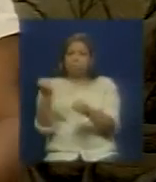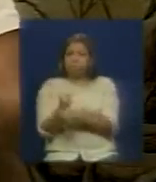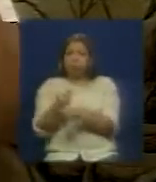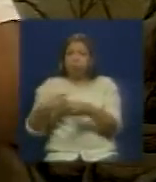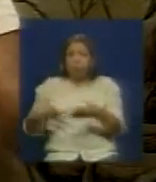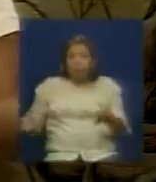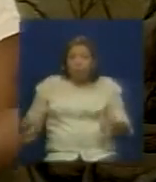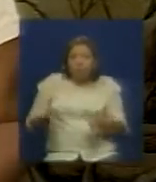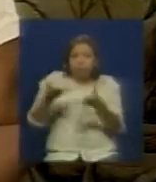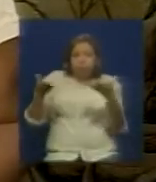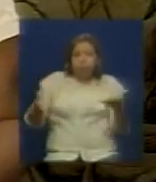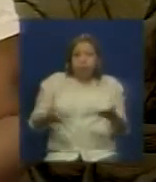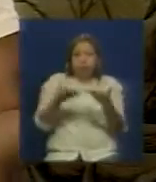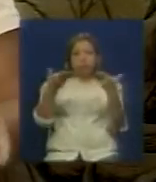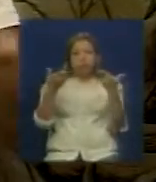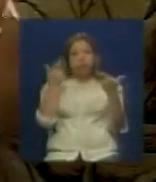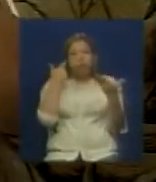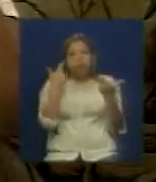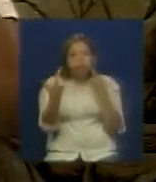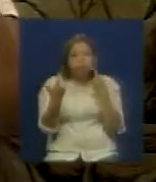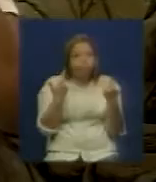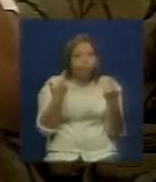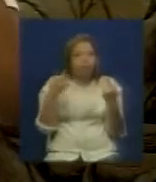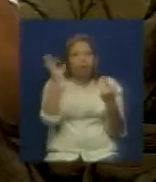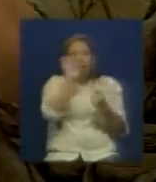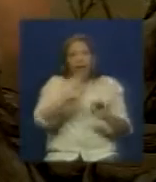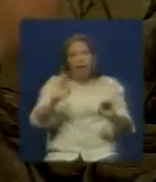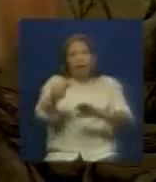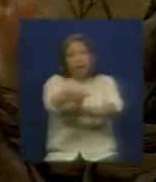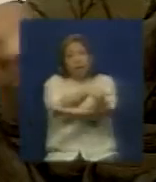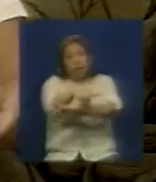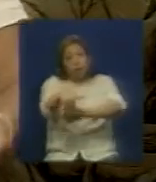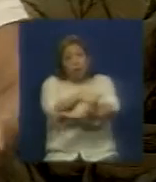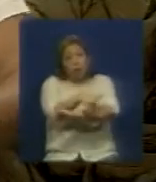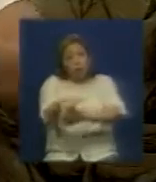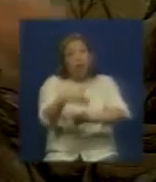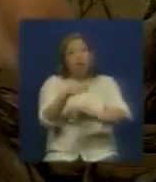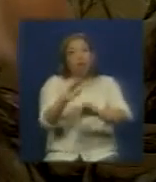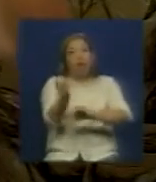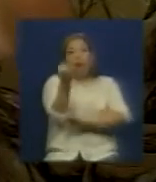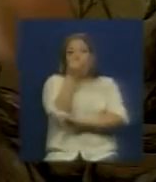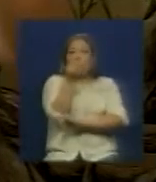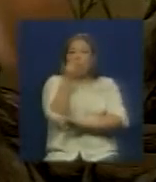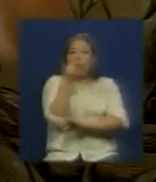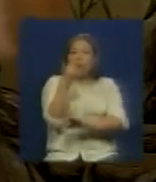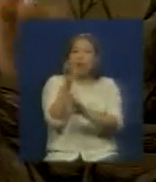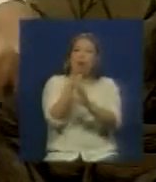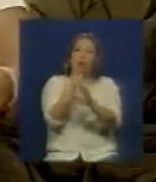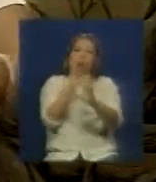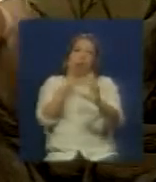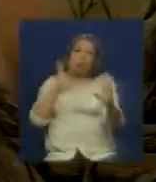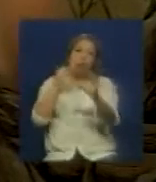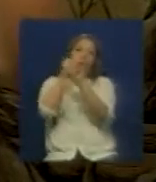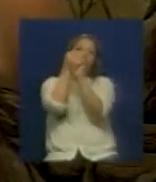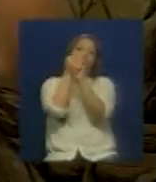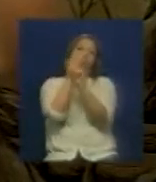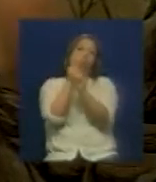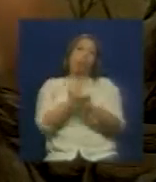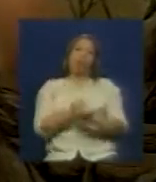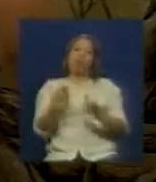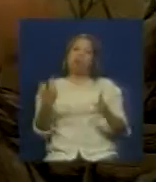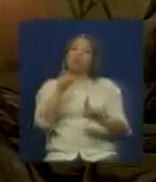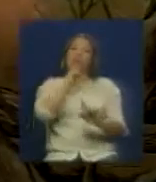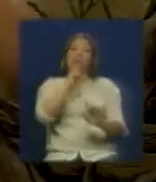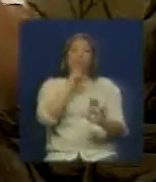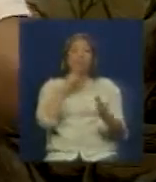calle sacrificando este lo que es la comida lo que es la situación lo que